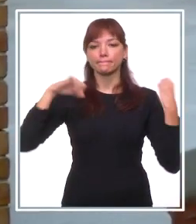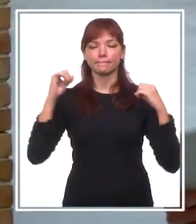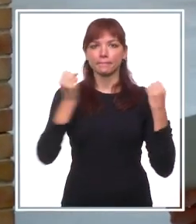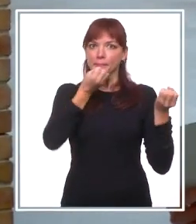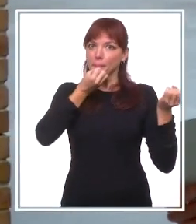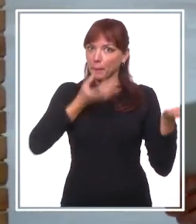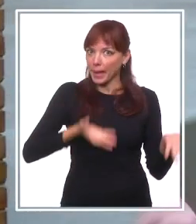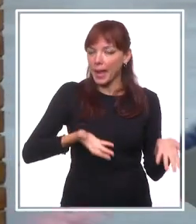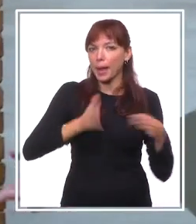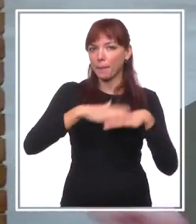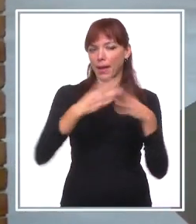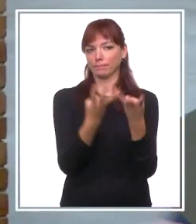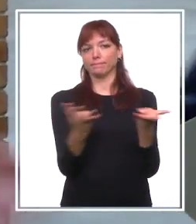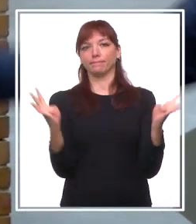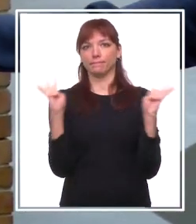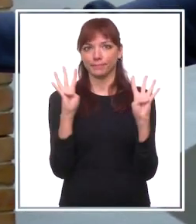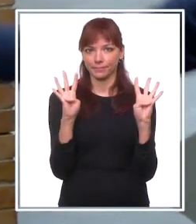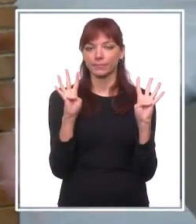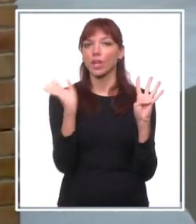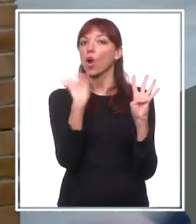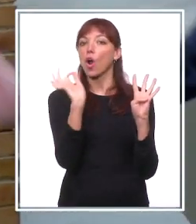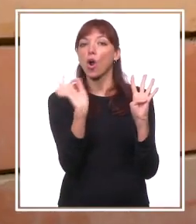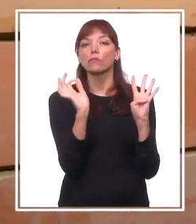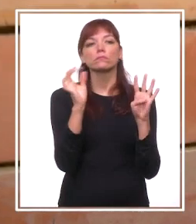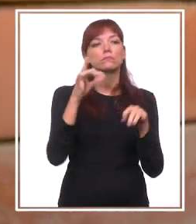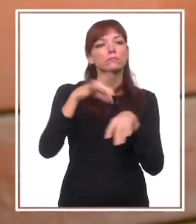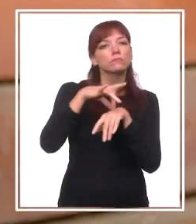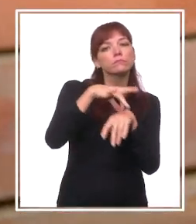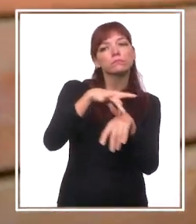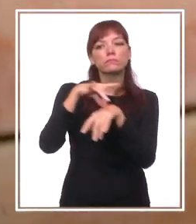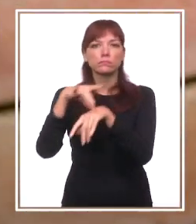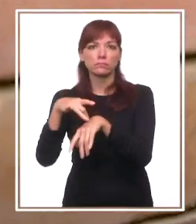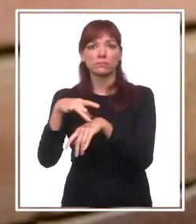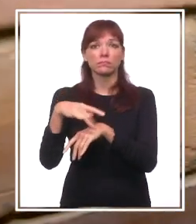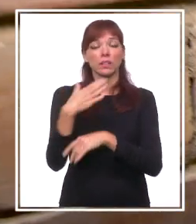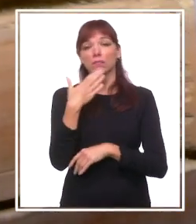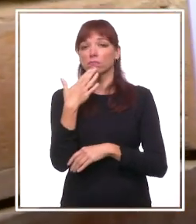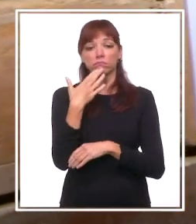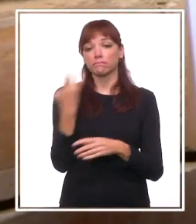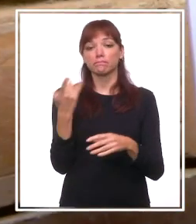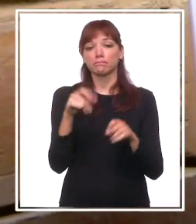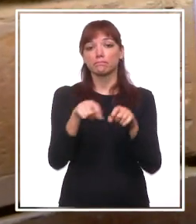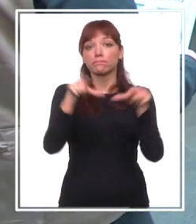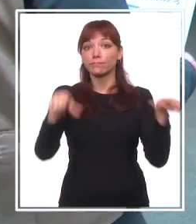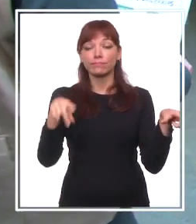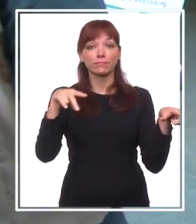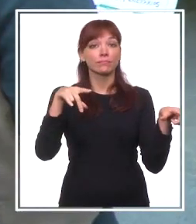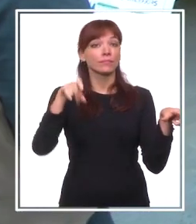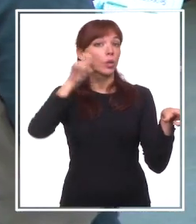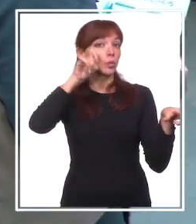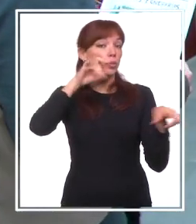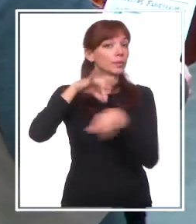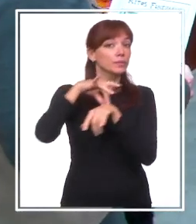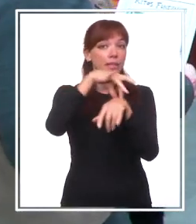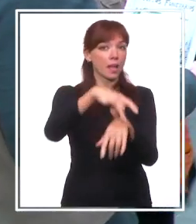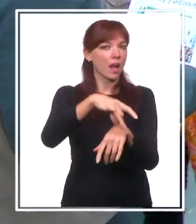público, enseñarle los diferentes aspectos y las salas, vamos, básicamente, hace como día turístico dentro del